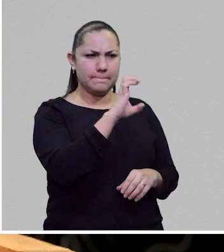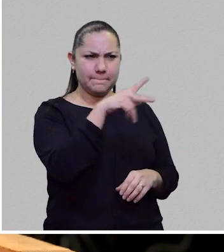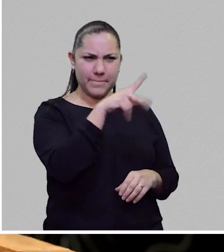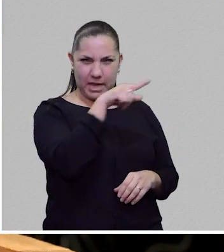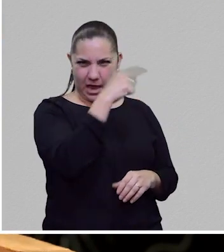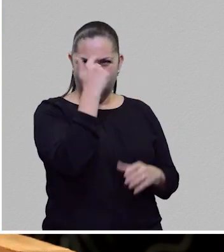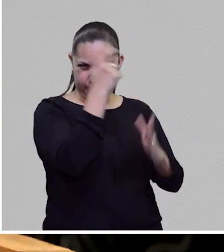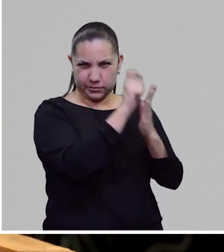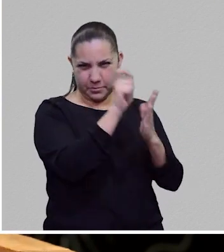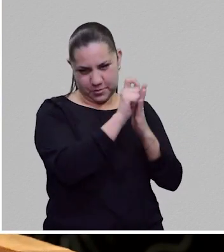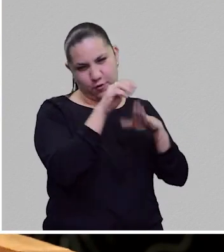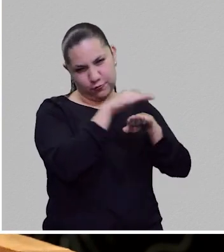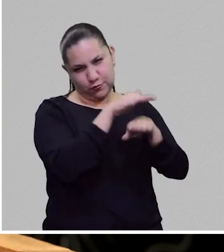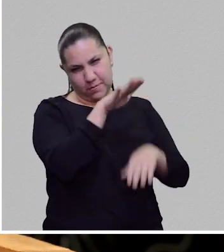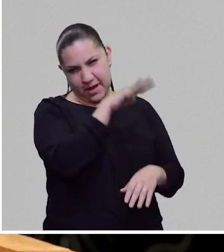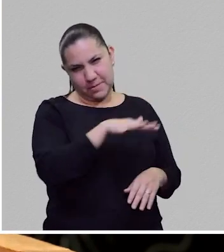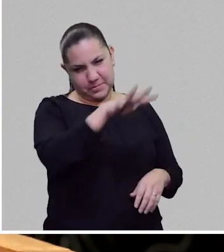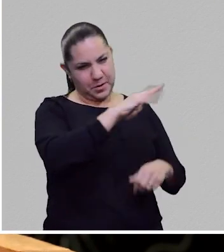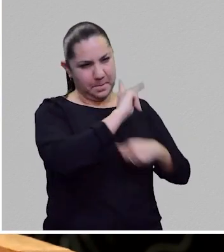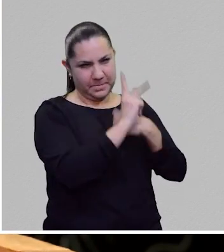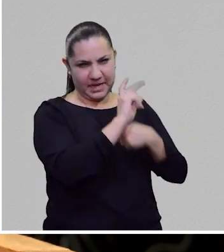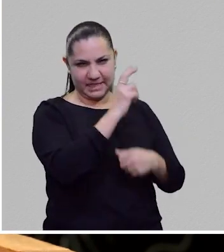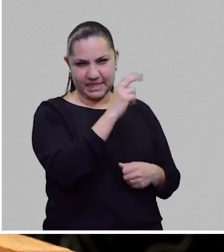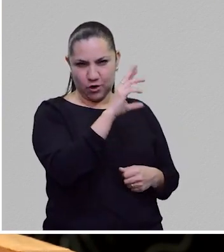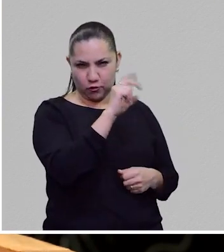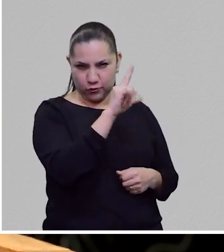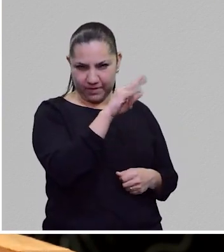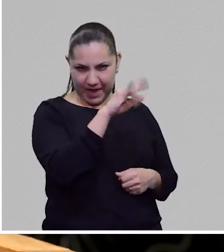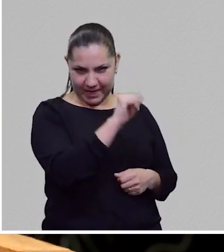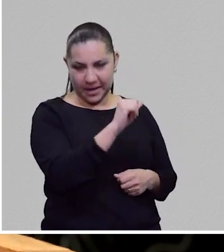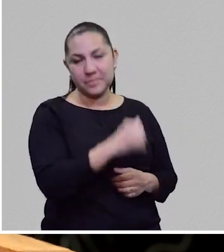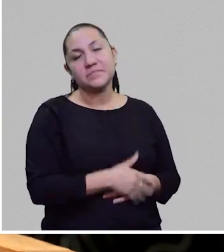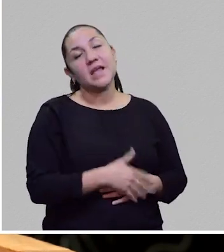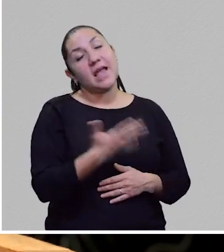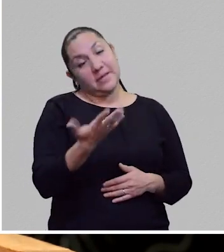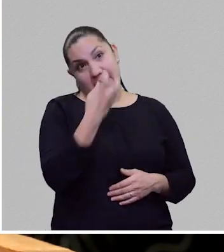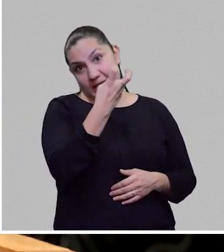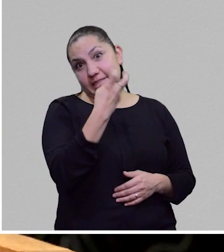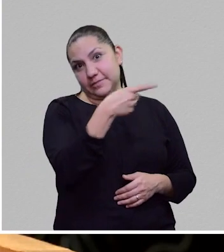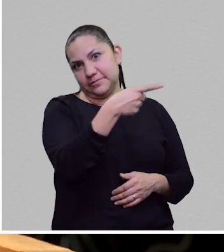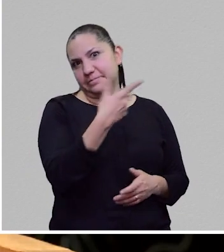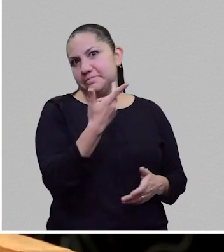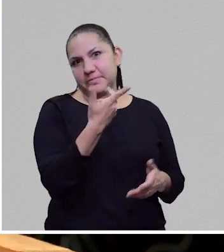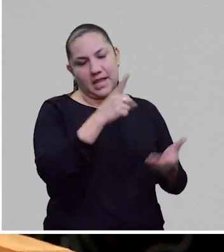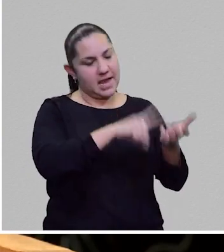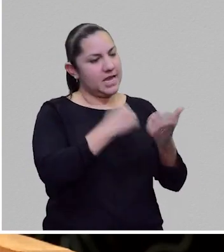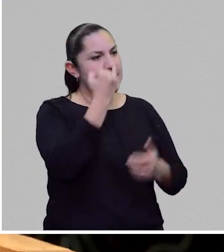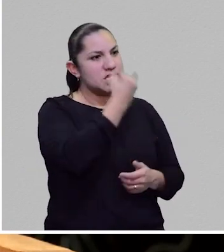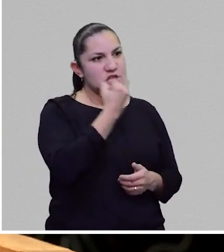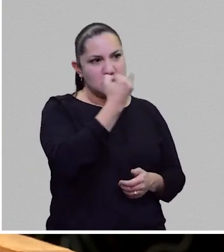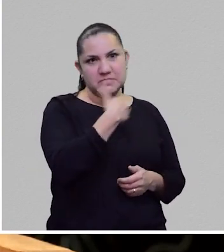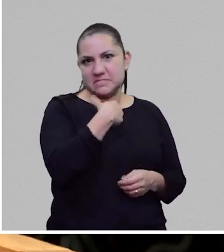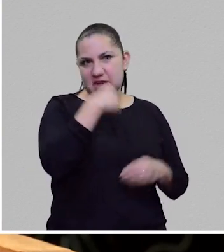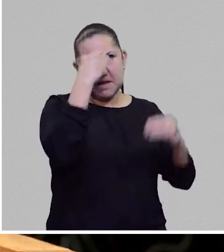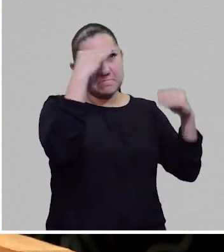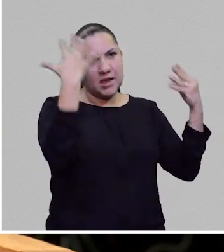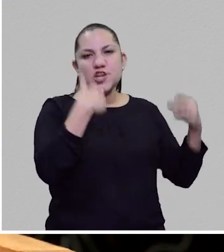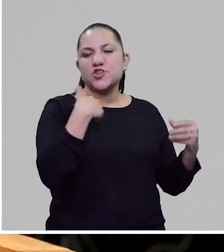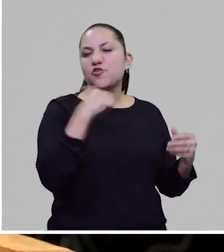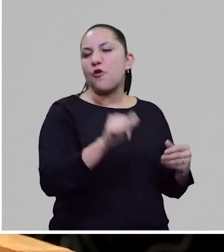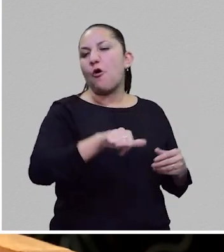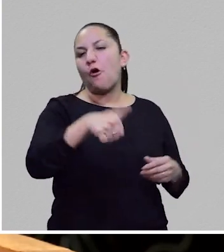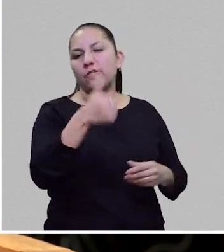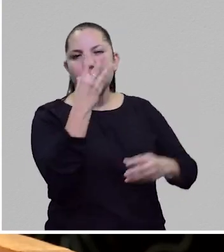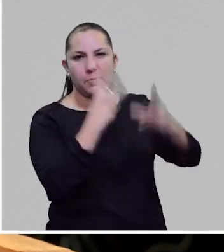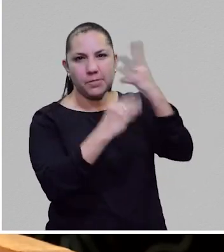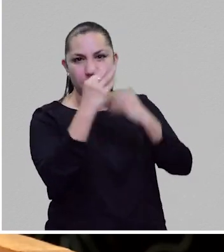Chapek, ah, tu checo está oxidado, el mío, el mío, el mío, no, necesitaba aprender otra lengua ahora me